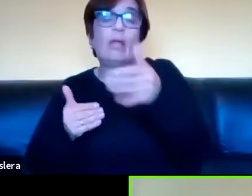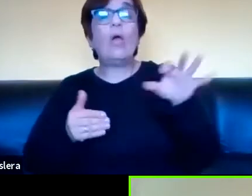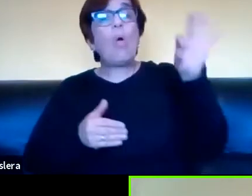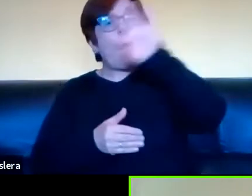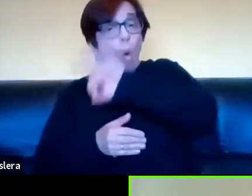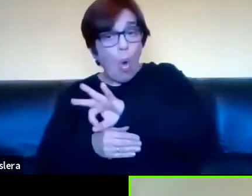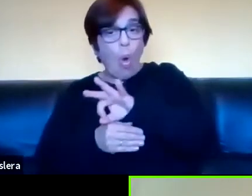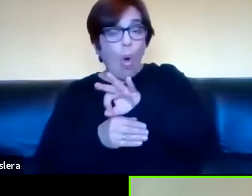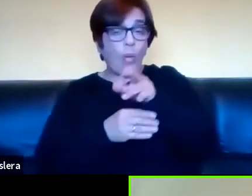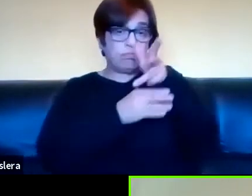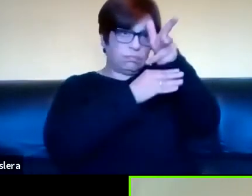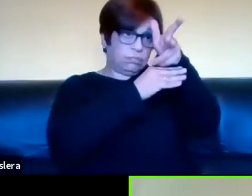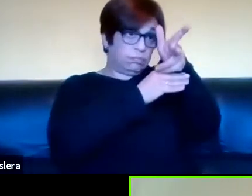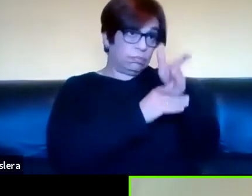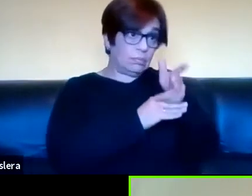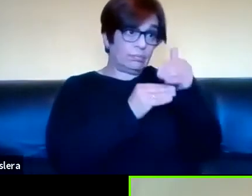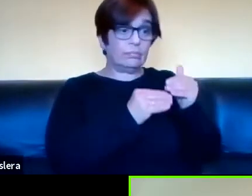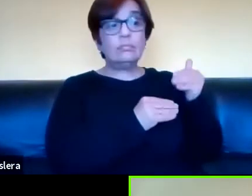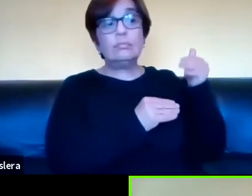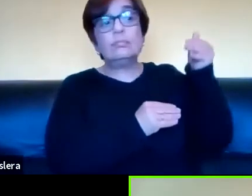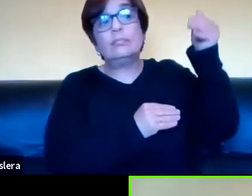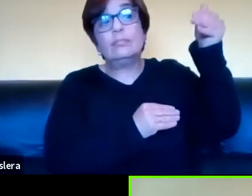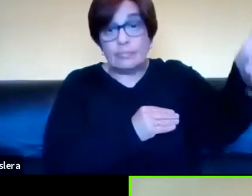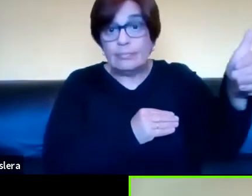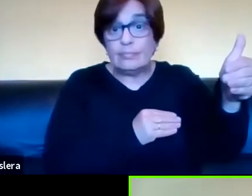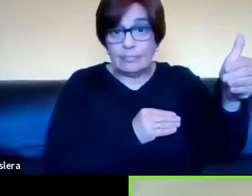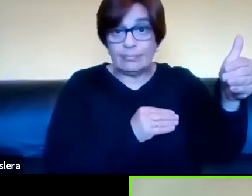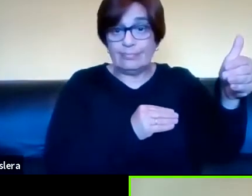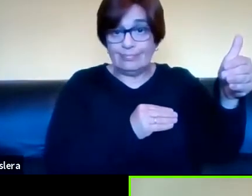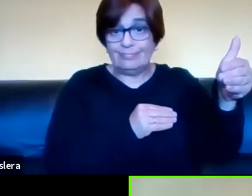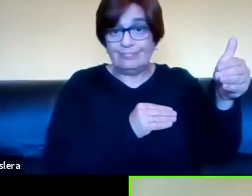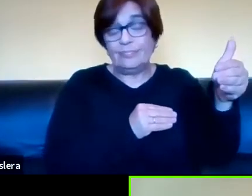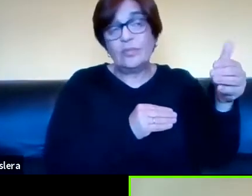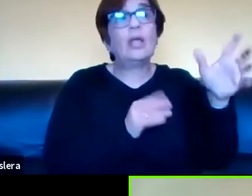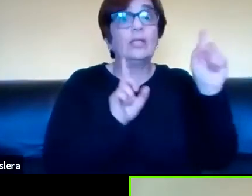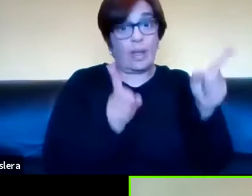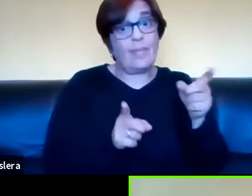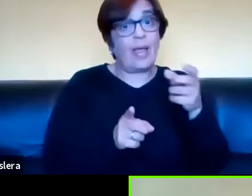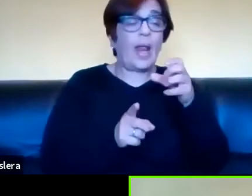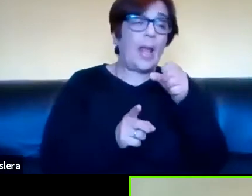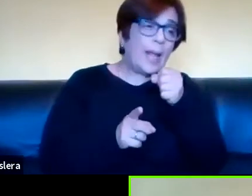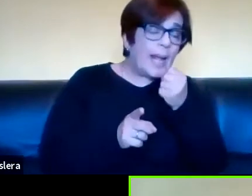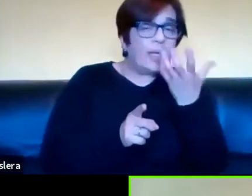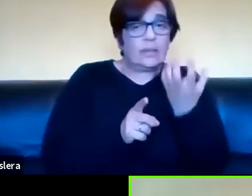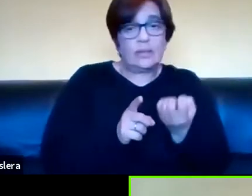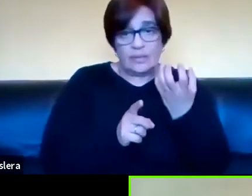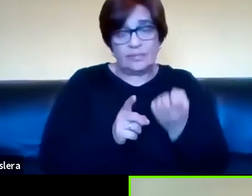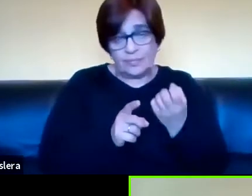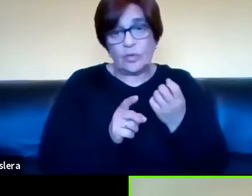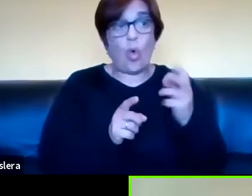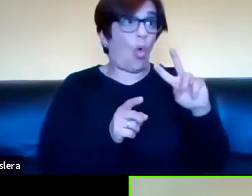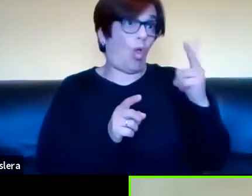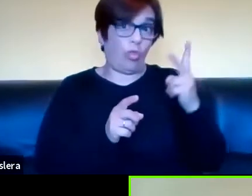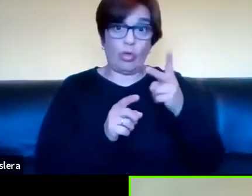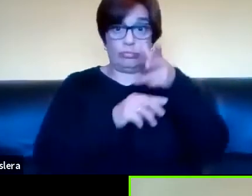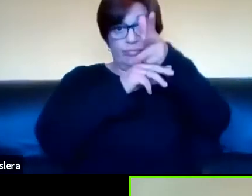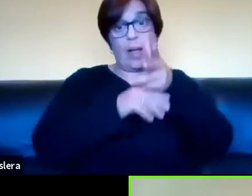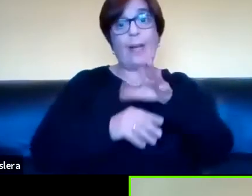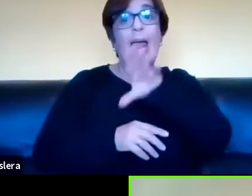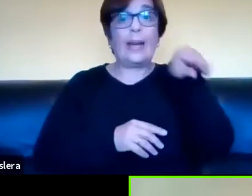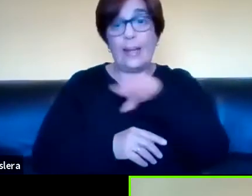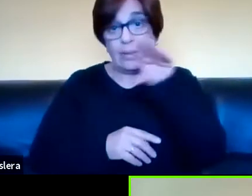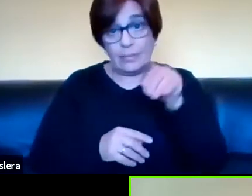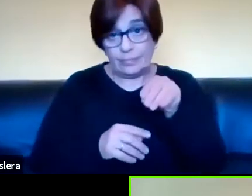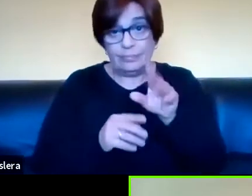generar textualidad diferida a través de las visograbaciones o las audio grabaciones o las audiovisograbaciones, que es